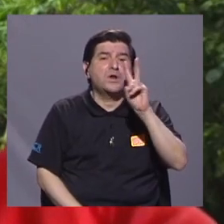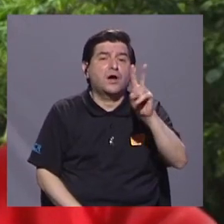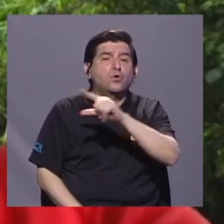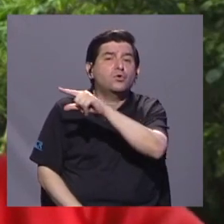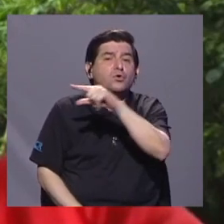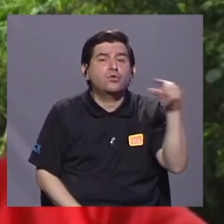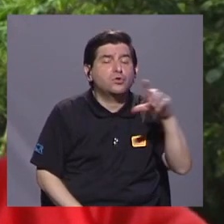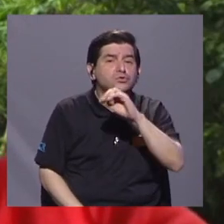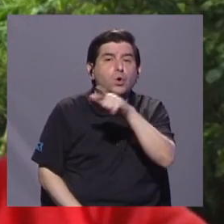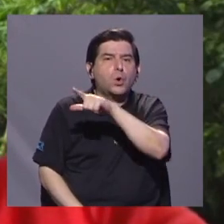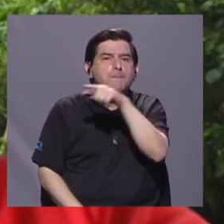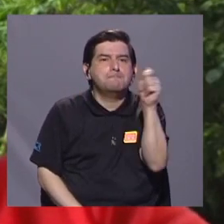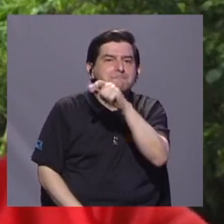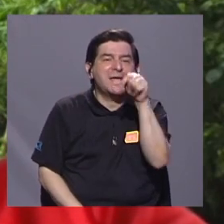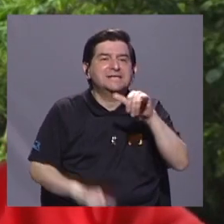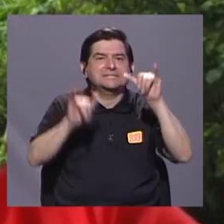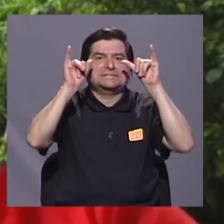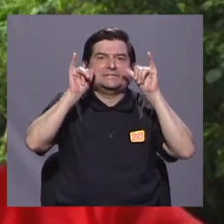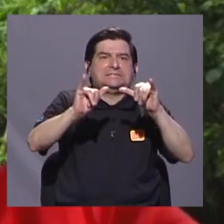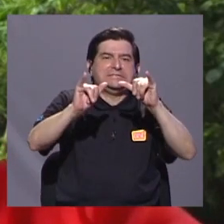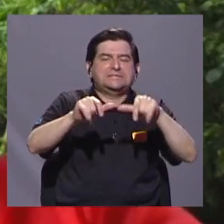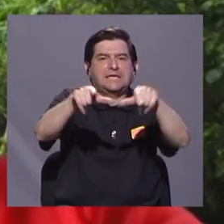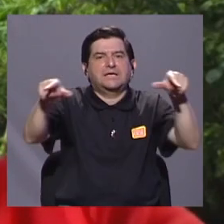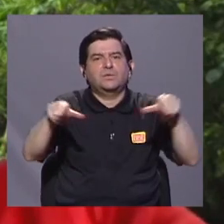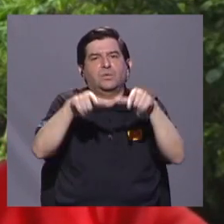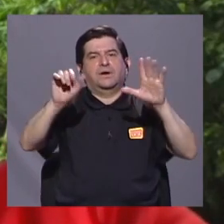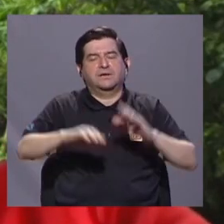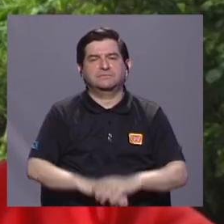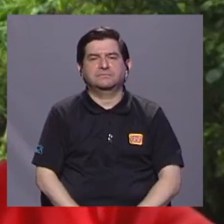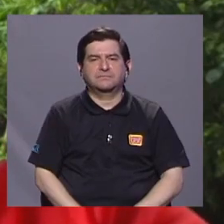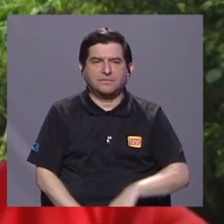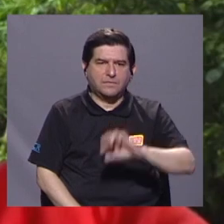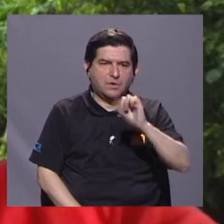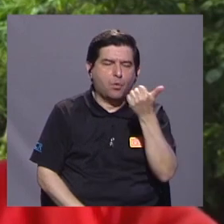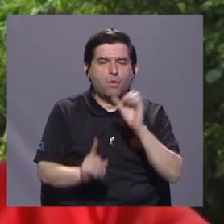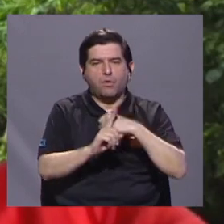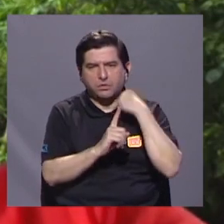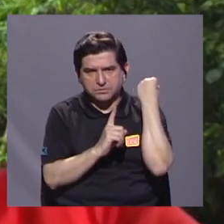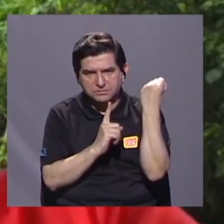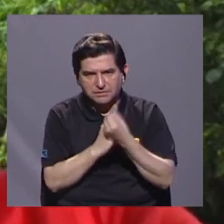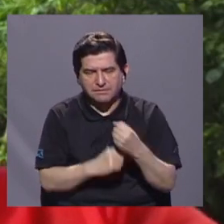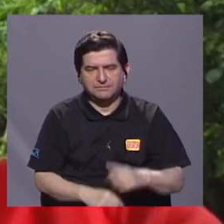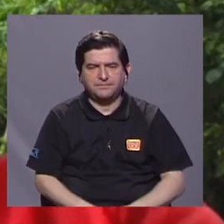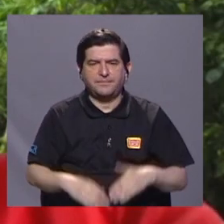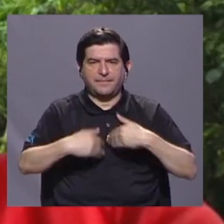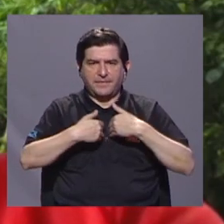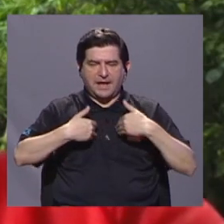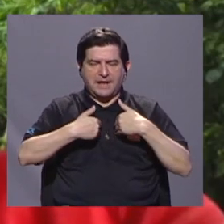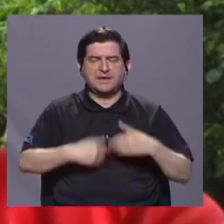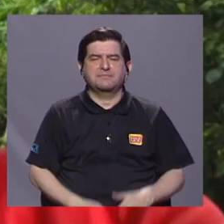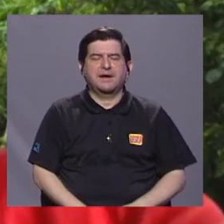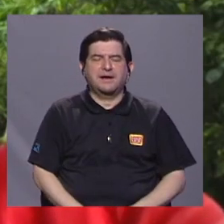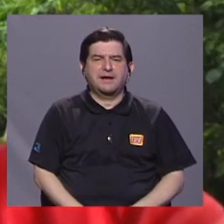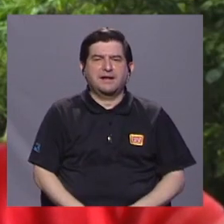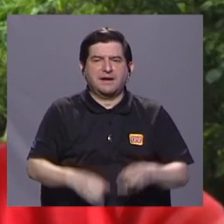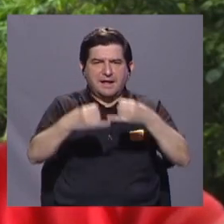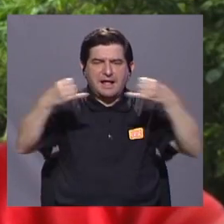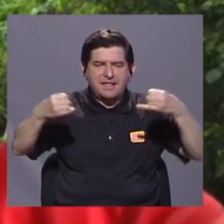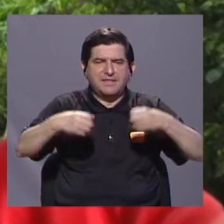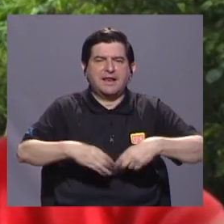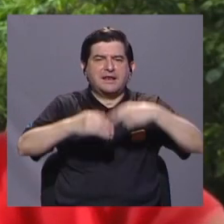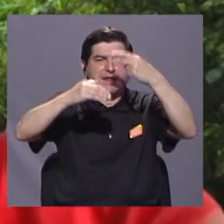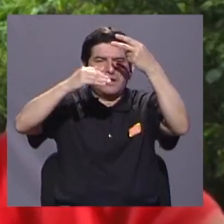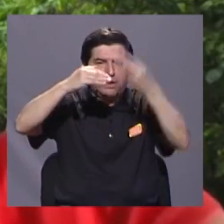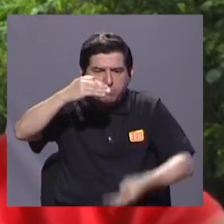o inclusive meses en el tendido. Después, tenemos la otra situación que es cuando el animal cae, recibió